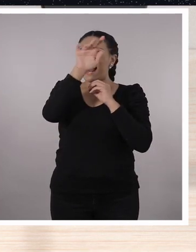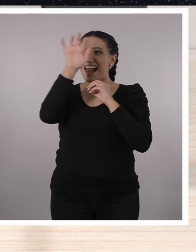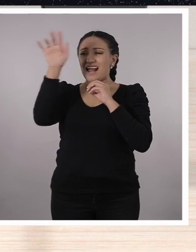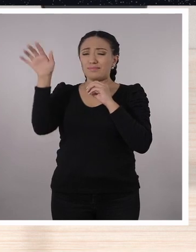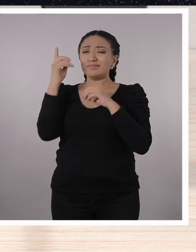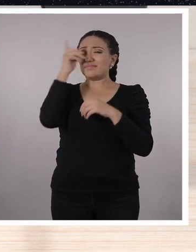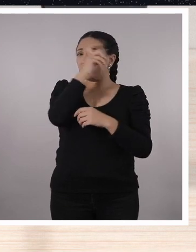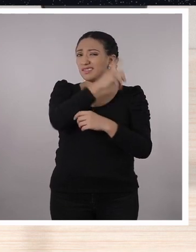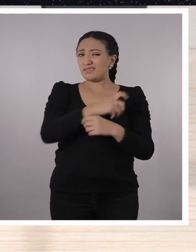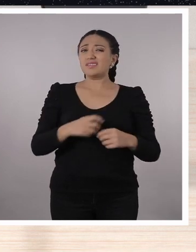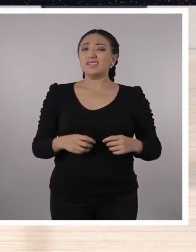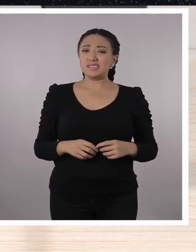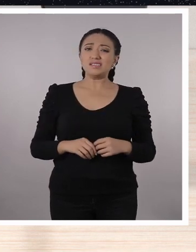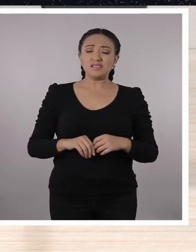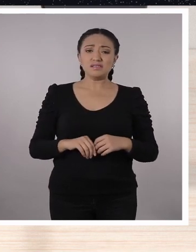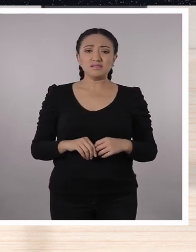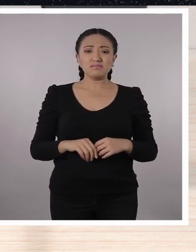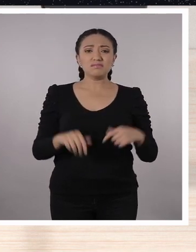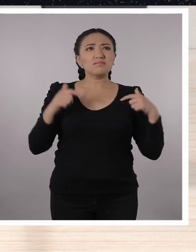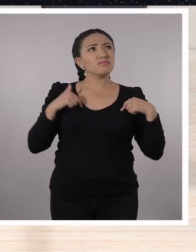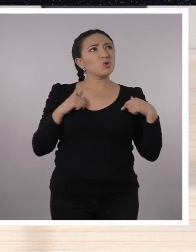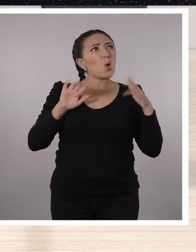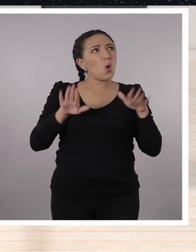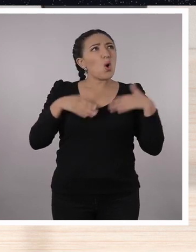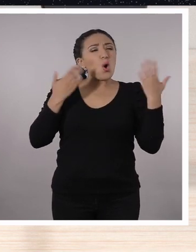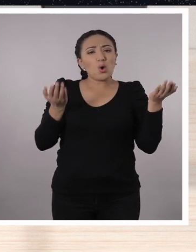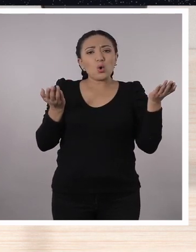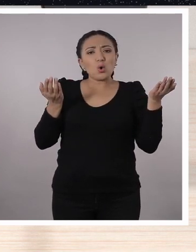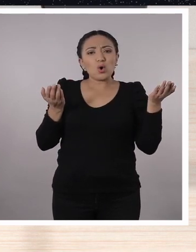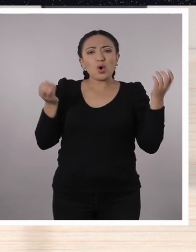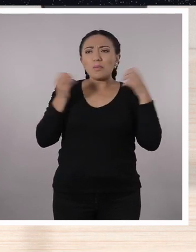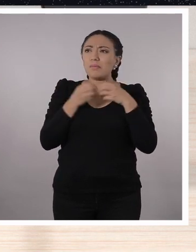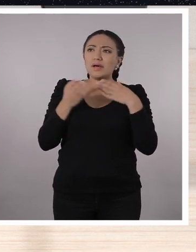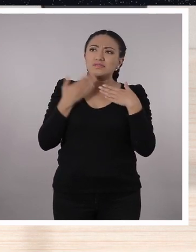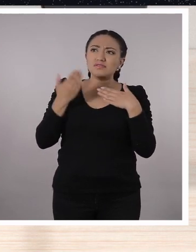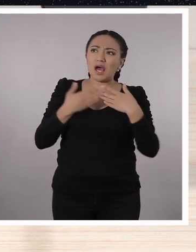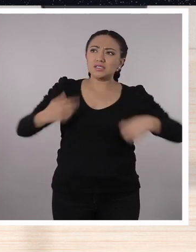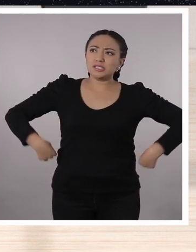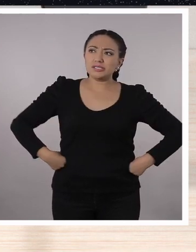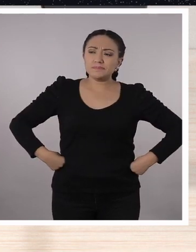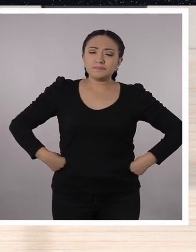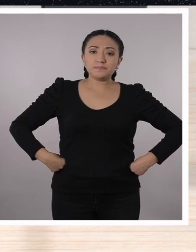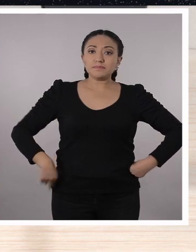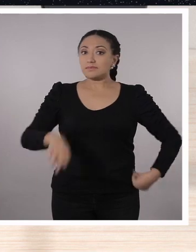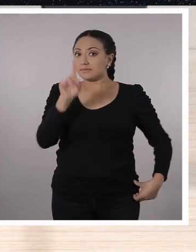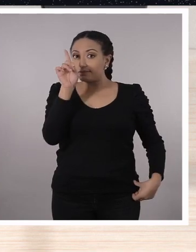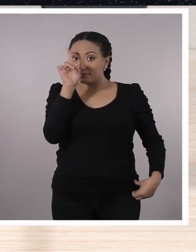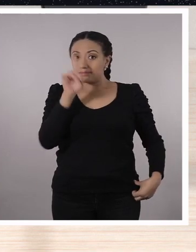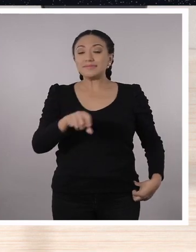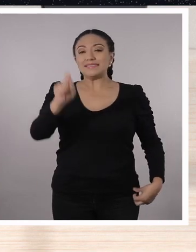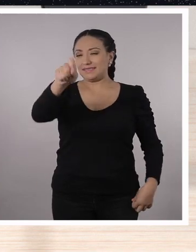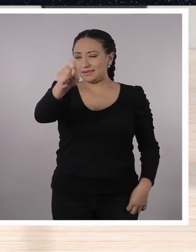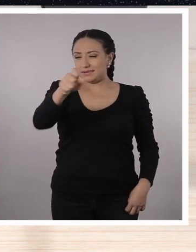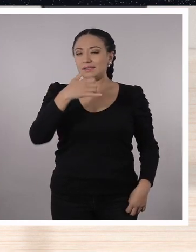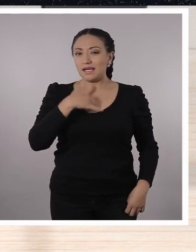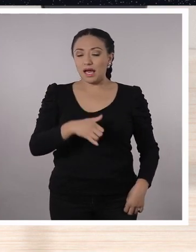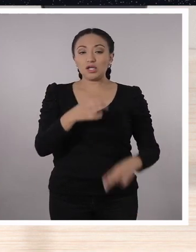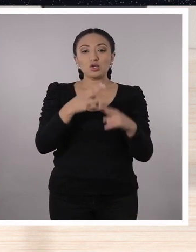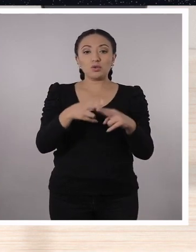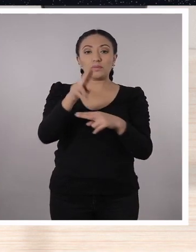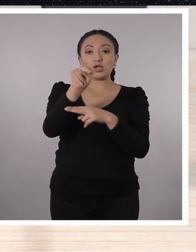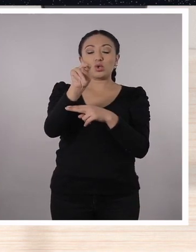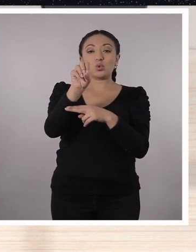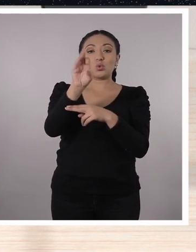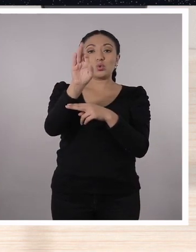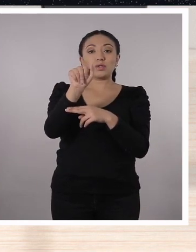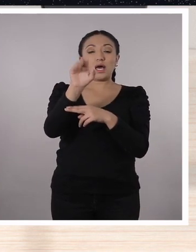Es un número difícil de expresarlo. Debe haber alguna forma de que sea esto mucho más sencillo. ¿Y saben qué? Lo hay. Es